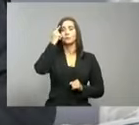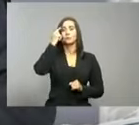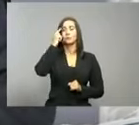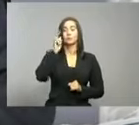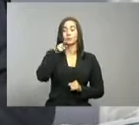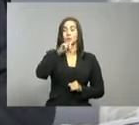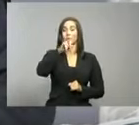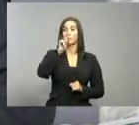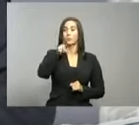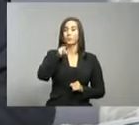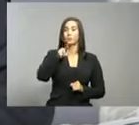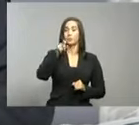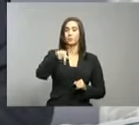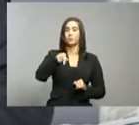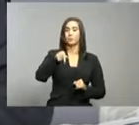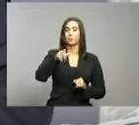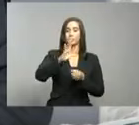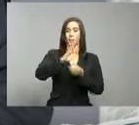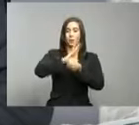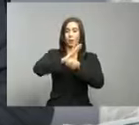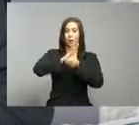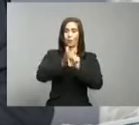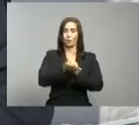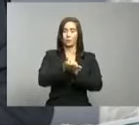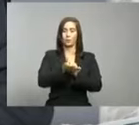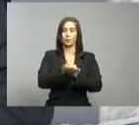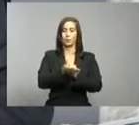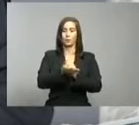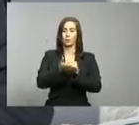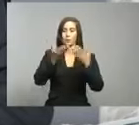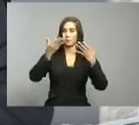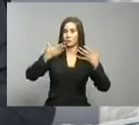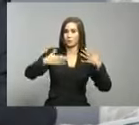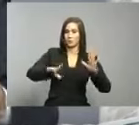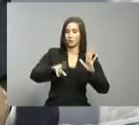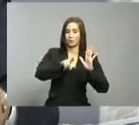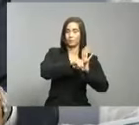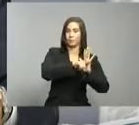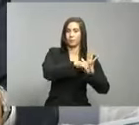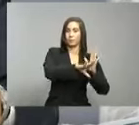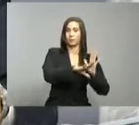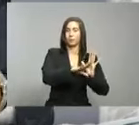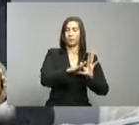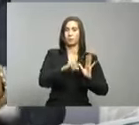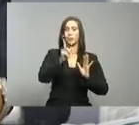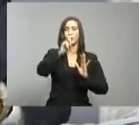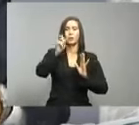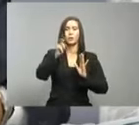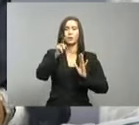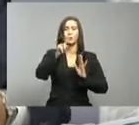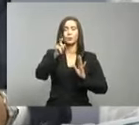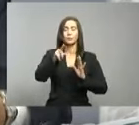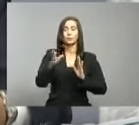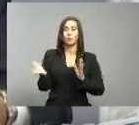COVID puede nuevamente reinfectarse y eso es quizás una de las cosas porque ya en ese